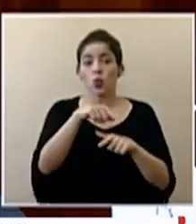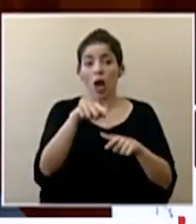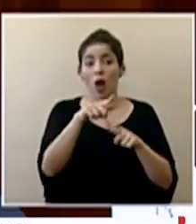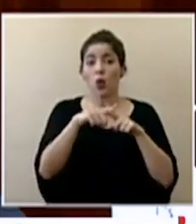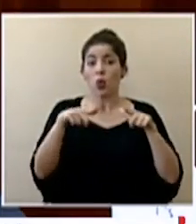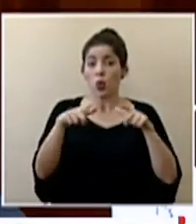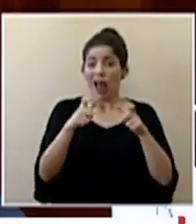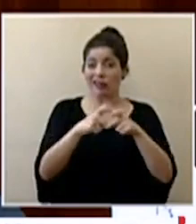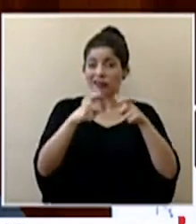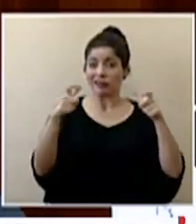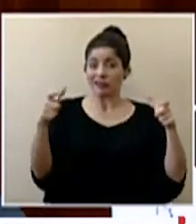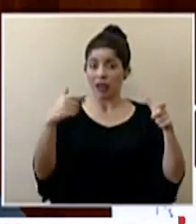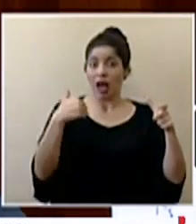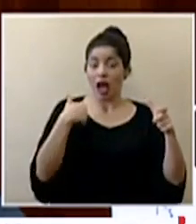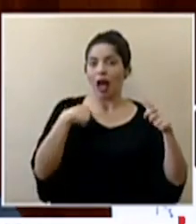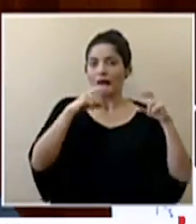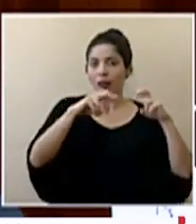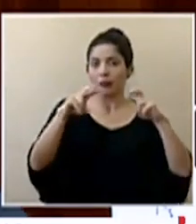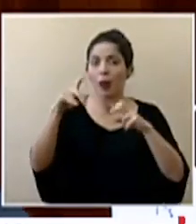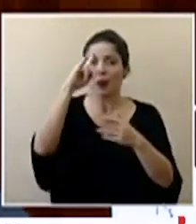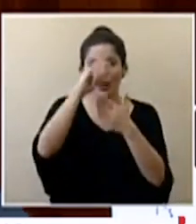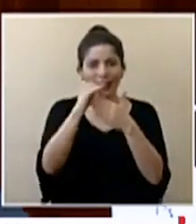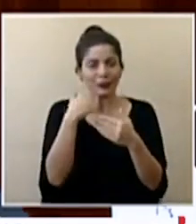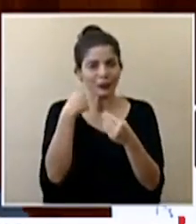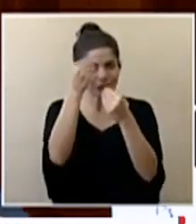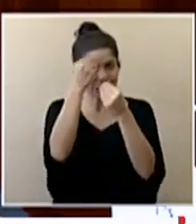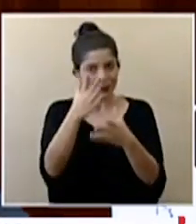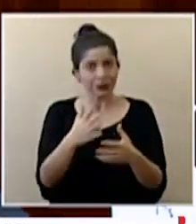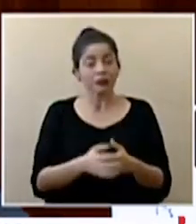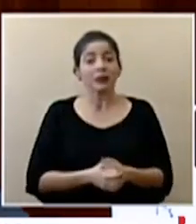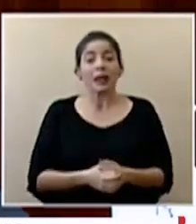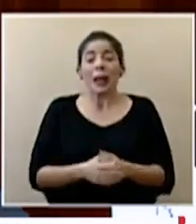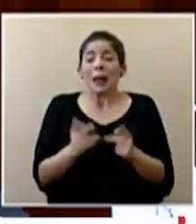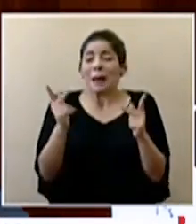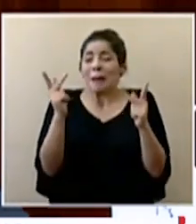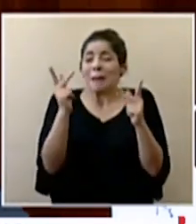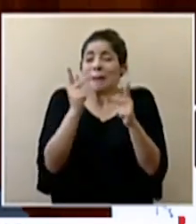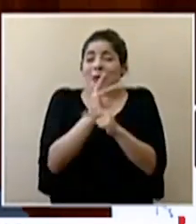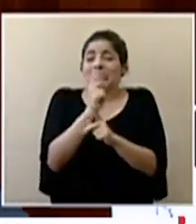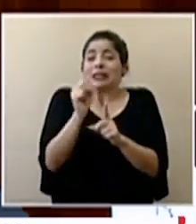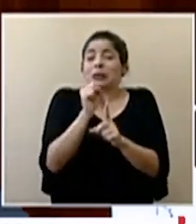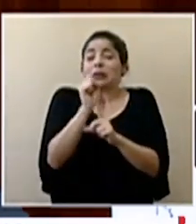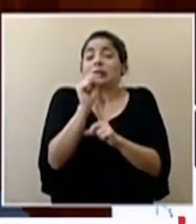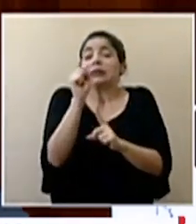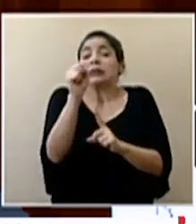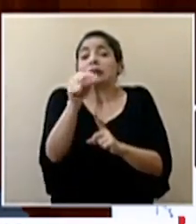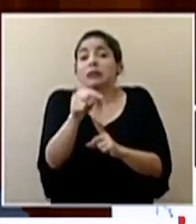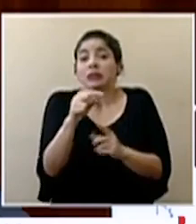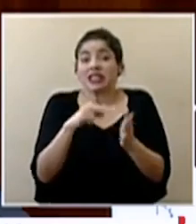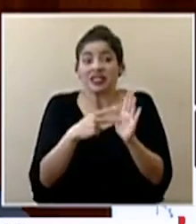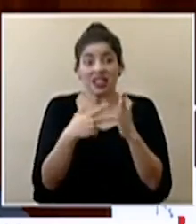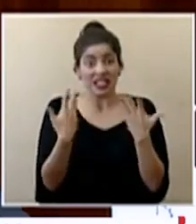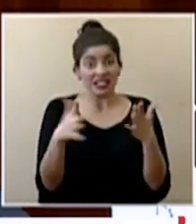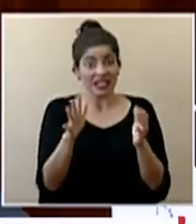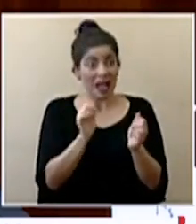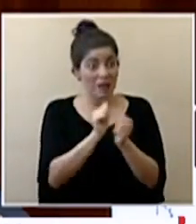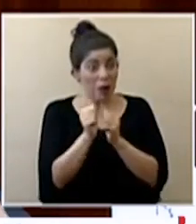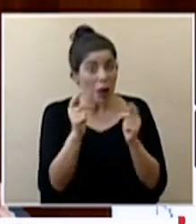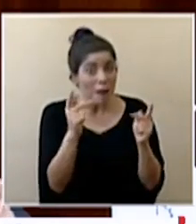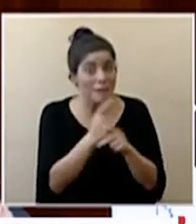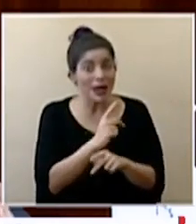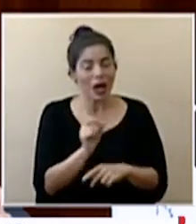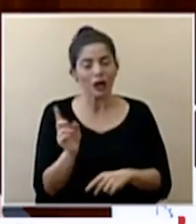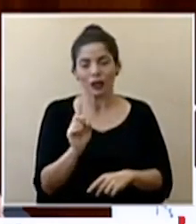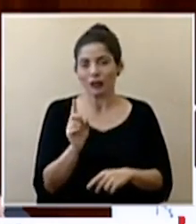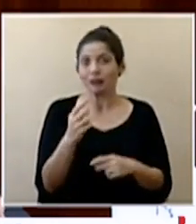y por eso yo indico el peor escenario que podemos tener no es que ya lo superamos yo